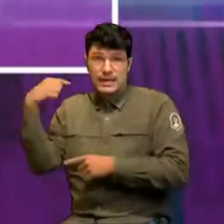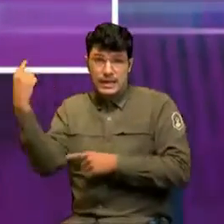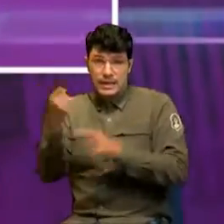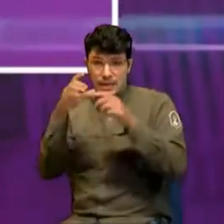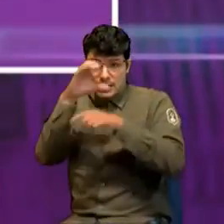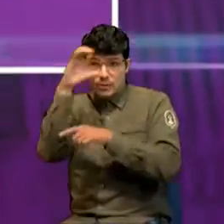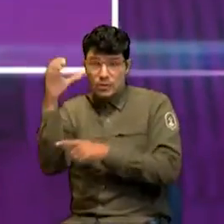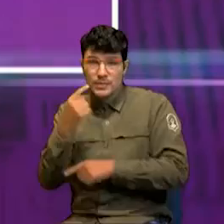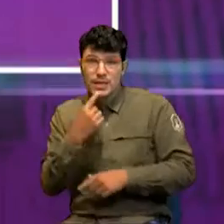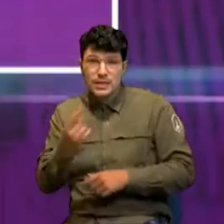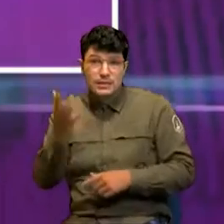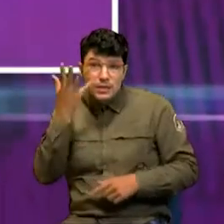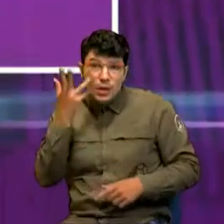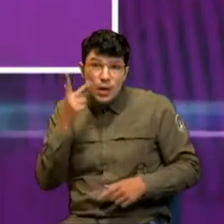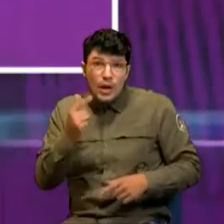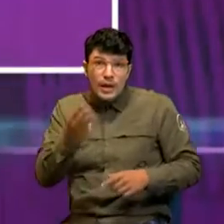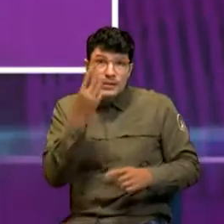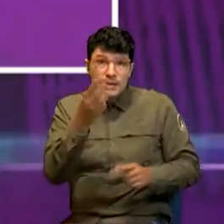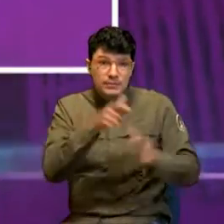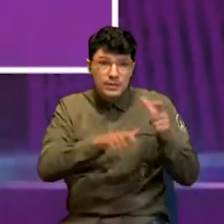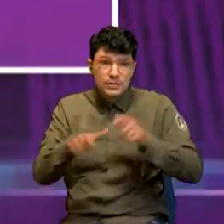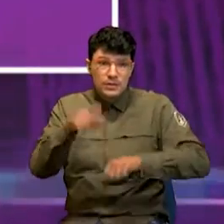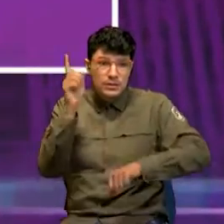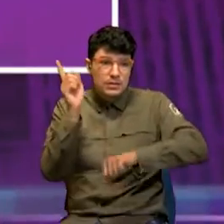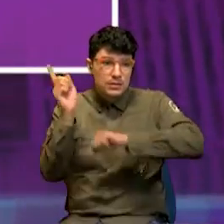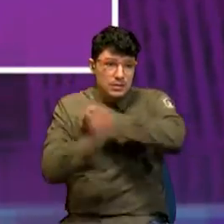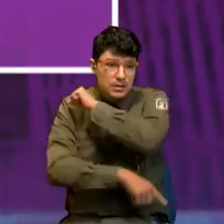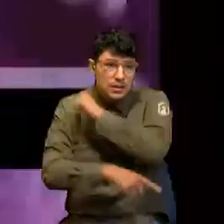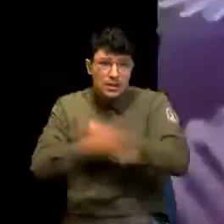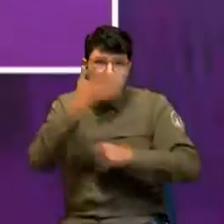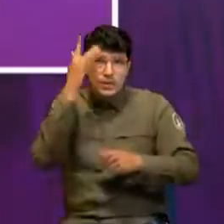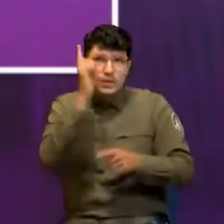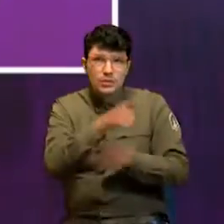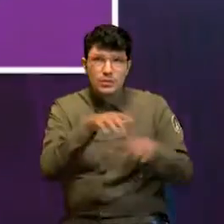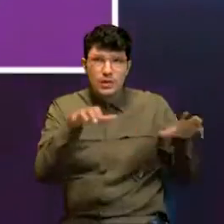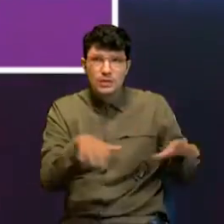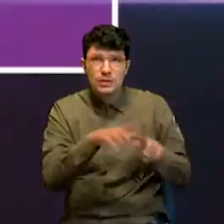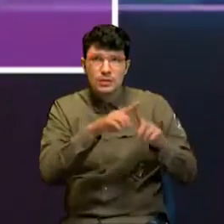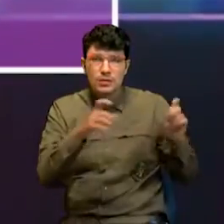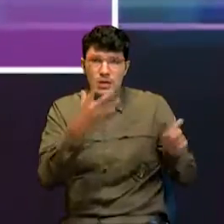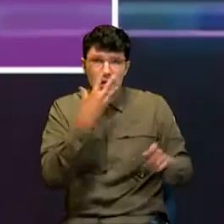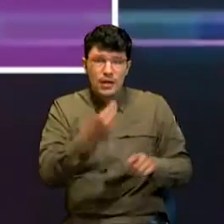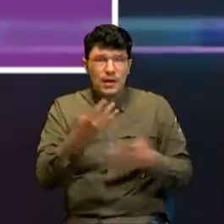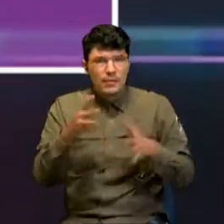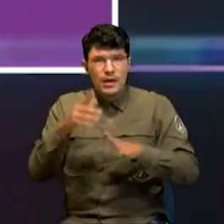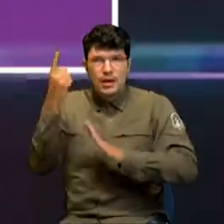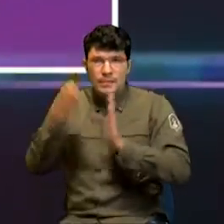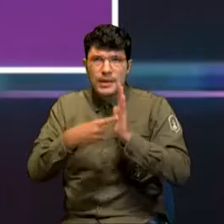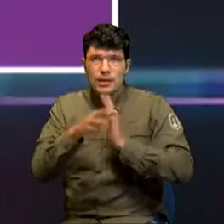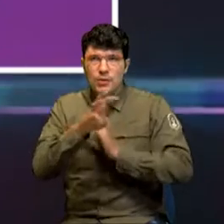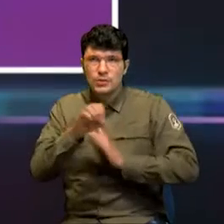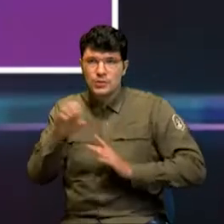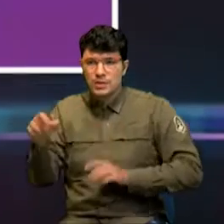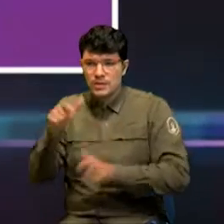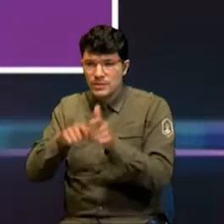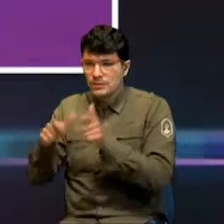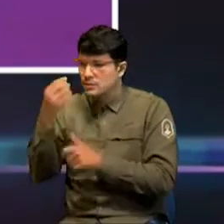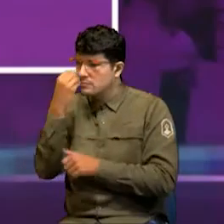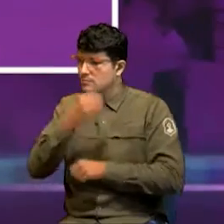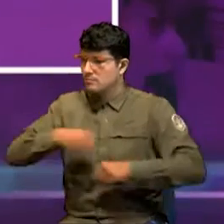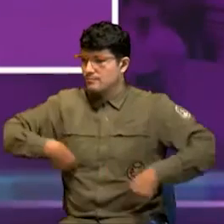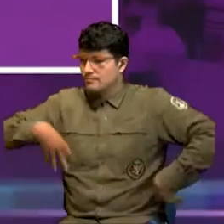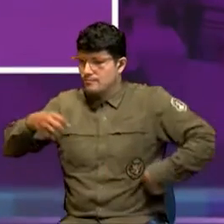que cada día tres personas son judicializadas por este delito. Hasta ahora, cerca de 1.800 funcionarios han sido